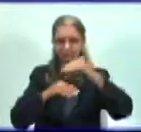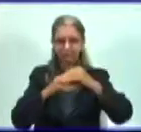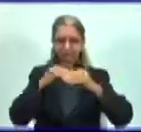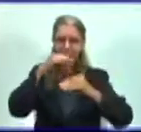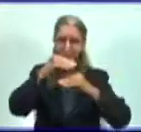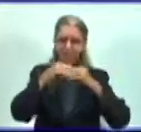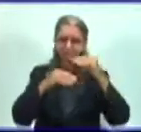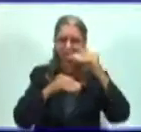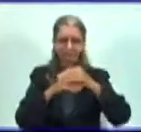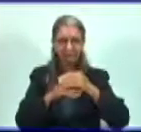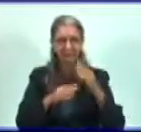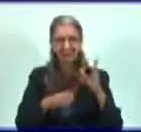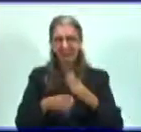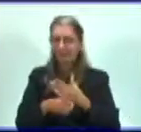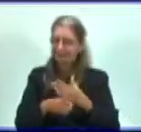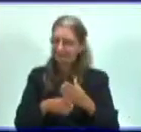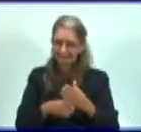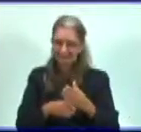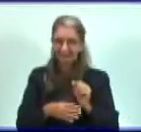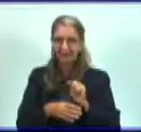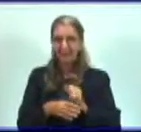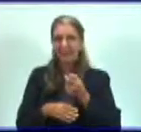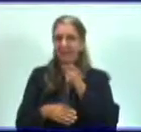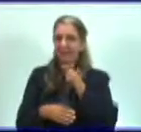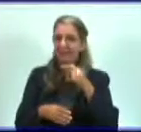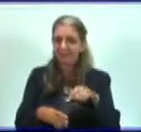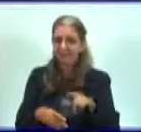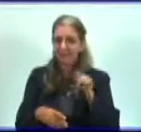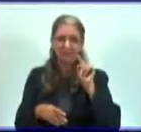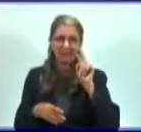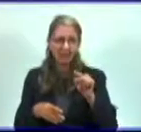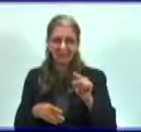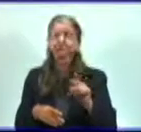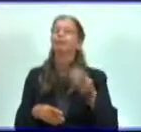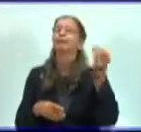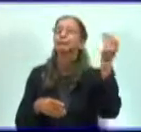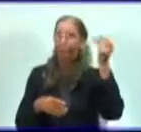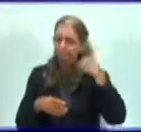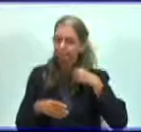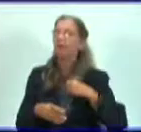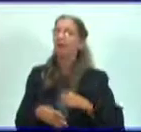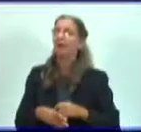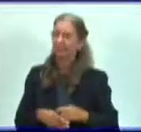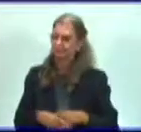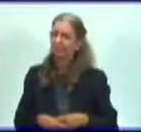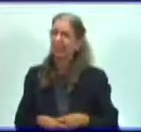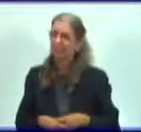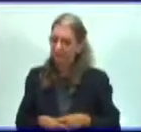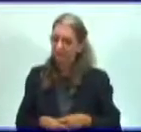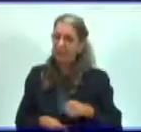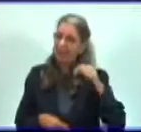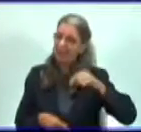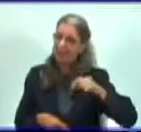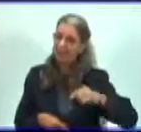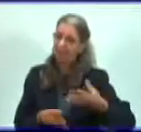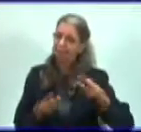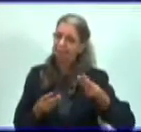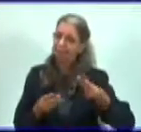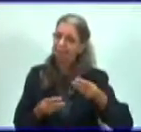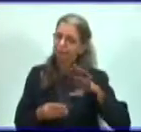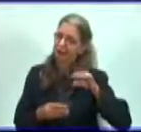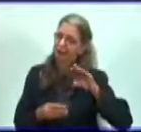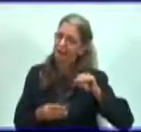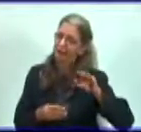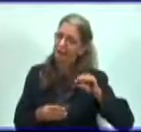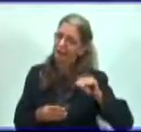en ejemplo del virus. Aquí estoy segura que ya lo lograste identificar. ¿Cuántas veces lo